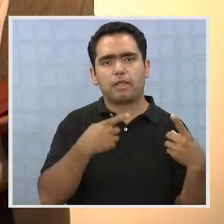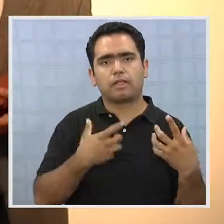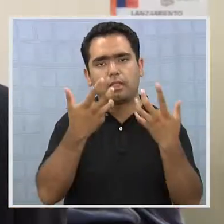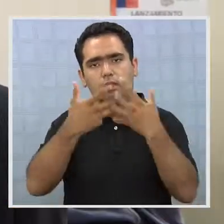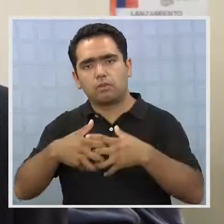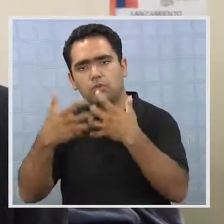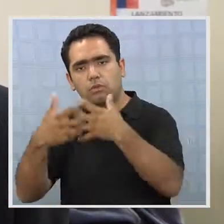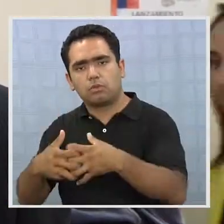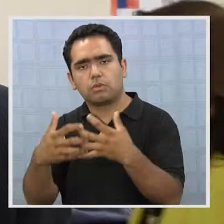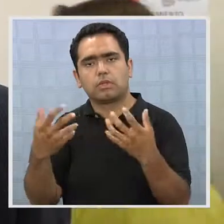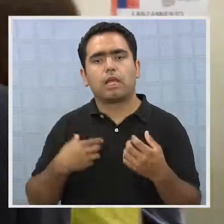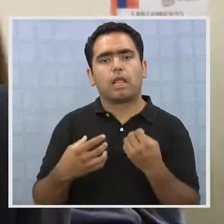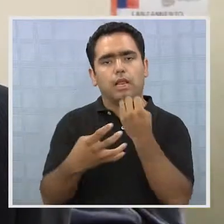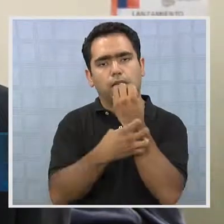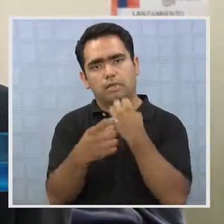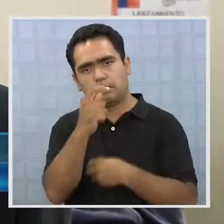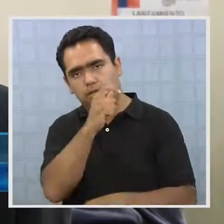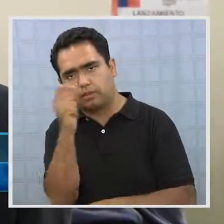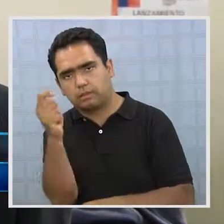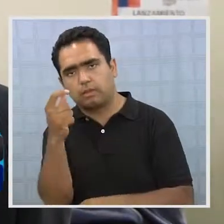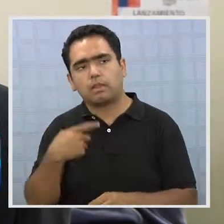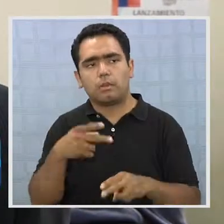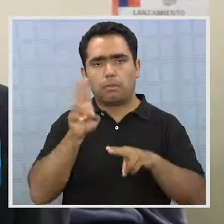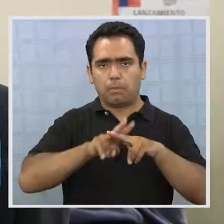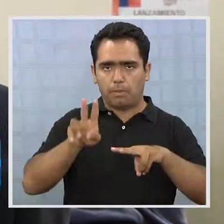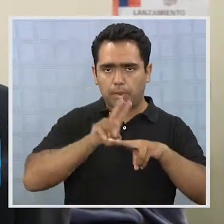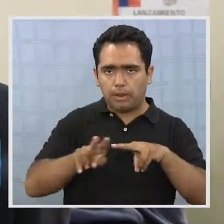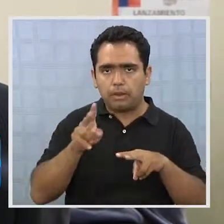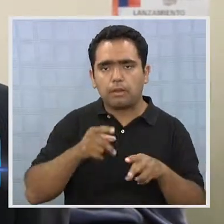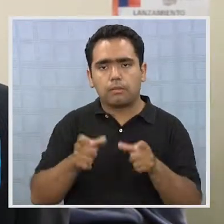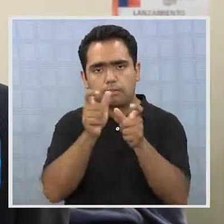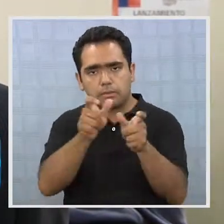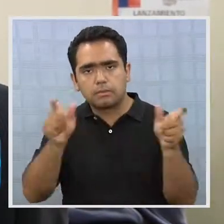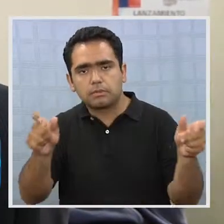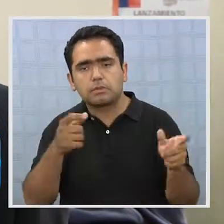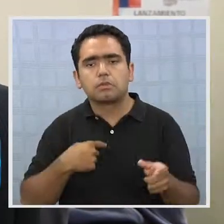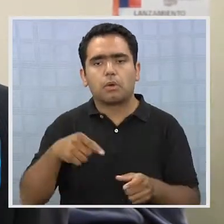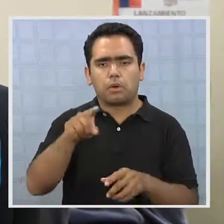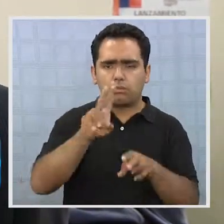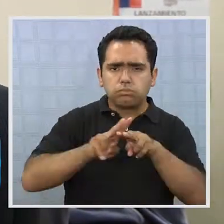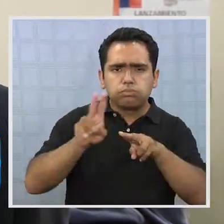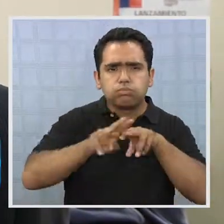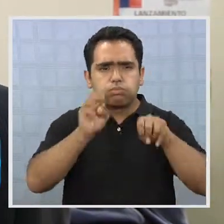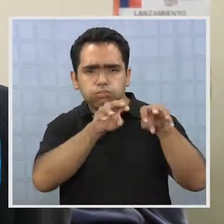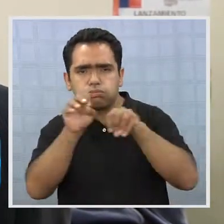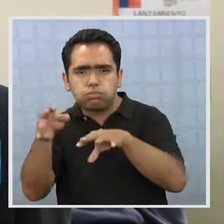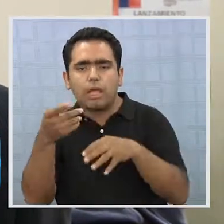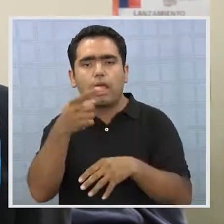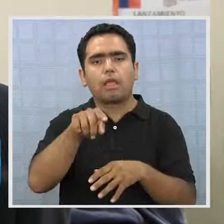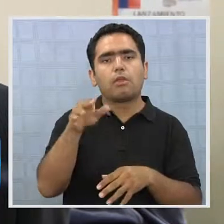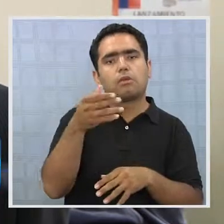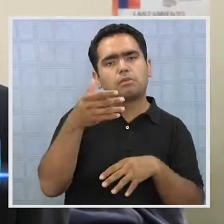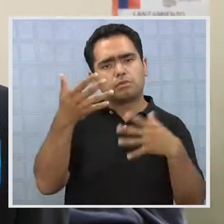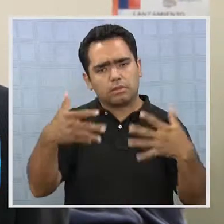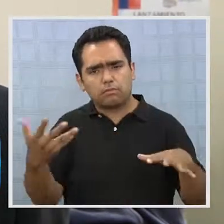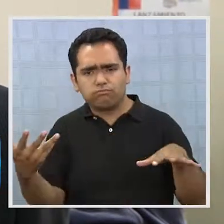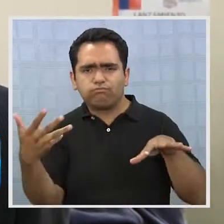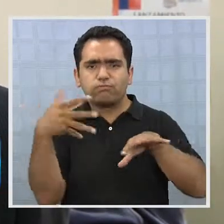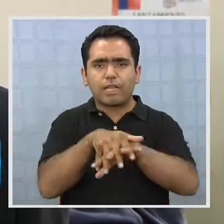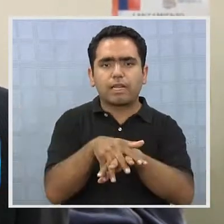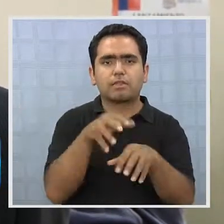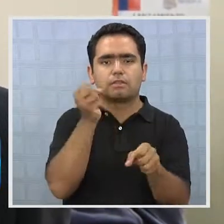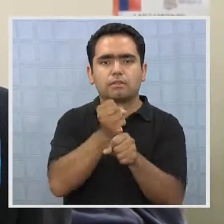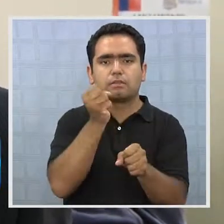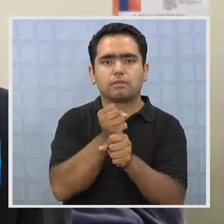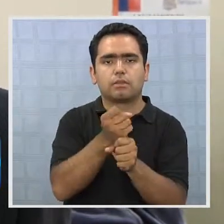trabajando con Tarapacá, estamos preparando a las personas para que tengan una mejor inserción laboral, y sin lugar a dudas, hoy día también estamos